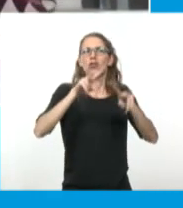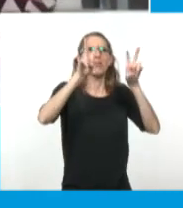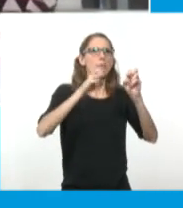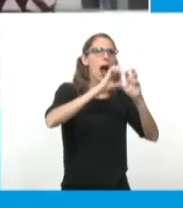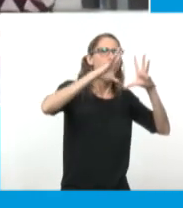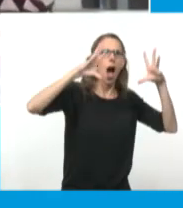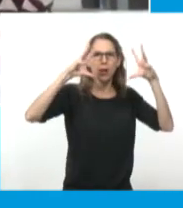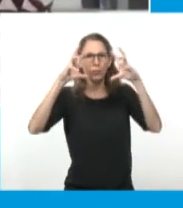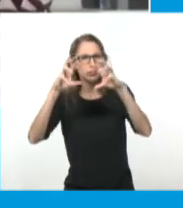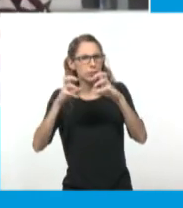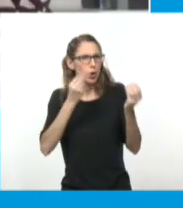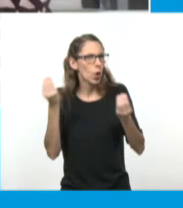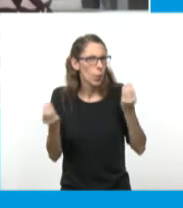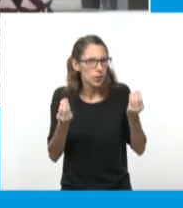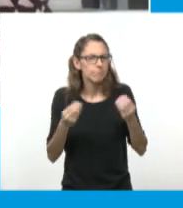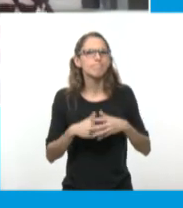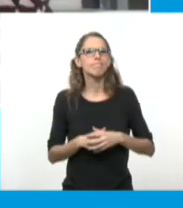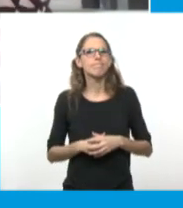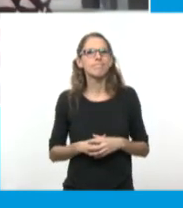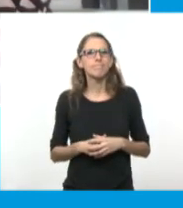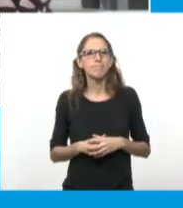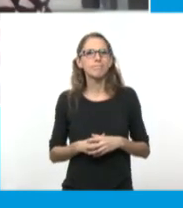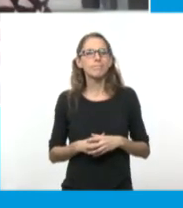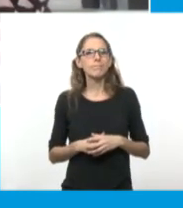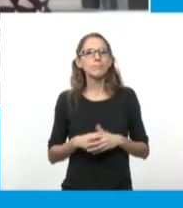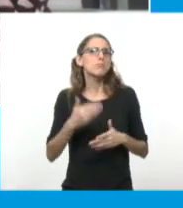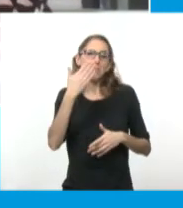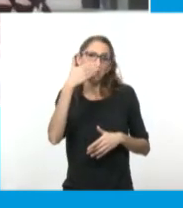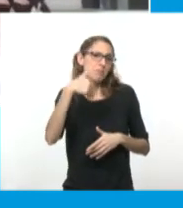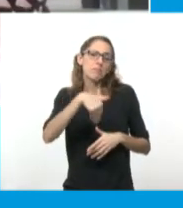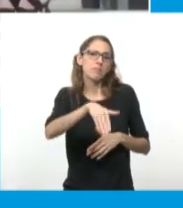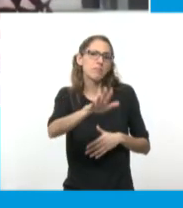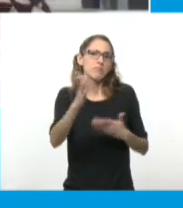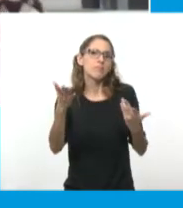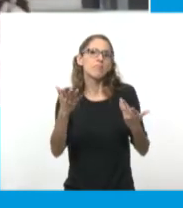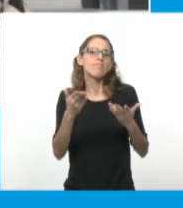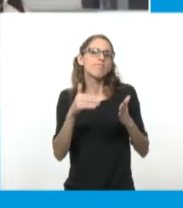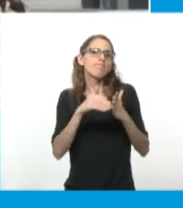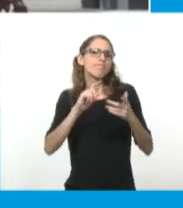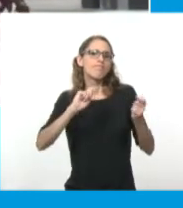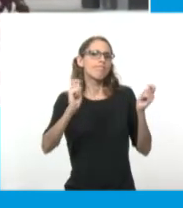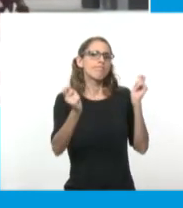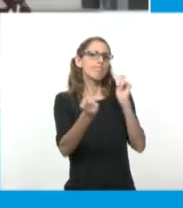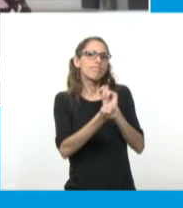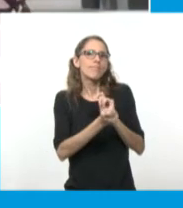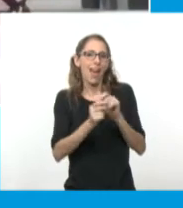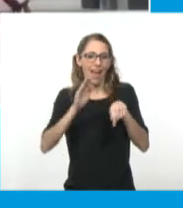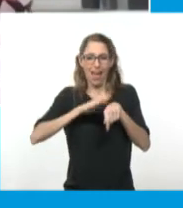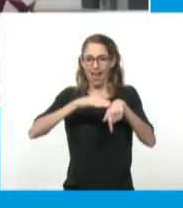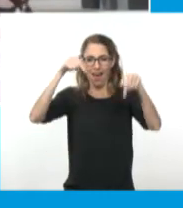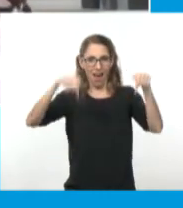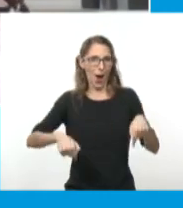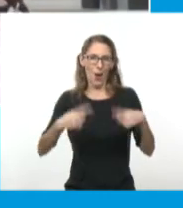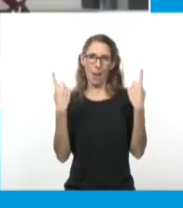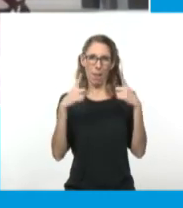Y bueno, y después, bueno, se va tornando todo más plástico, me parece, más para el lado de acá contemporáneo y además se va